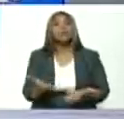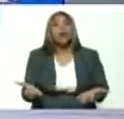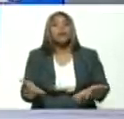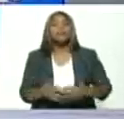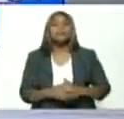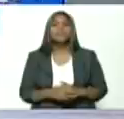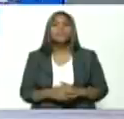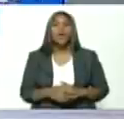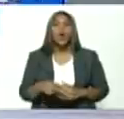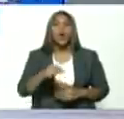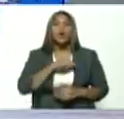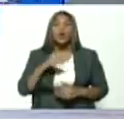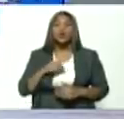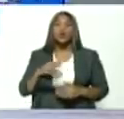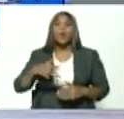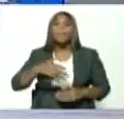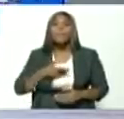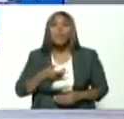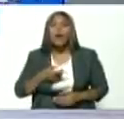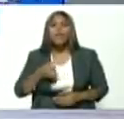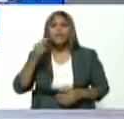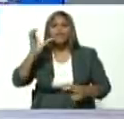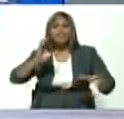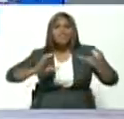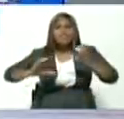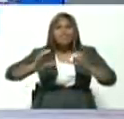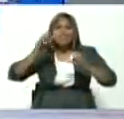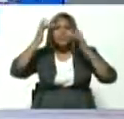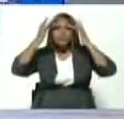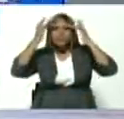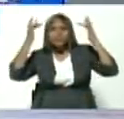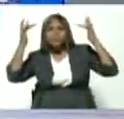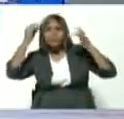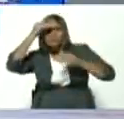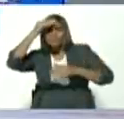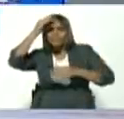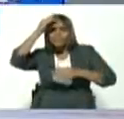para nosotros meterle la ciencia, conocimiento, capacidad